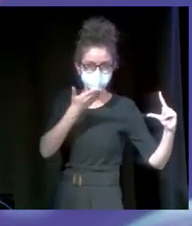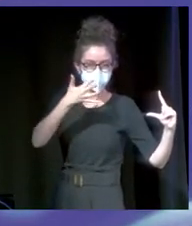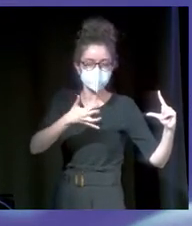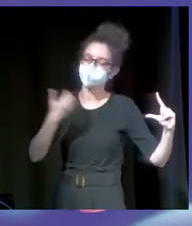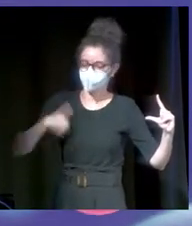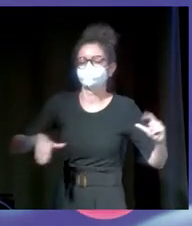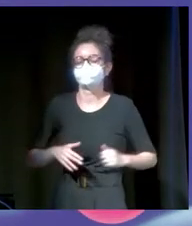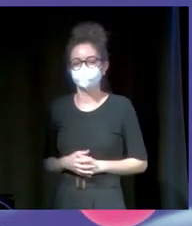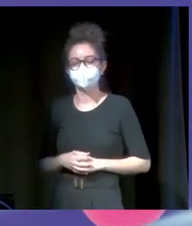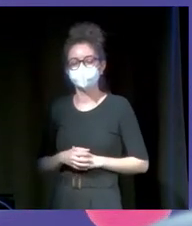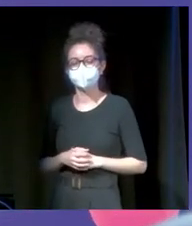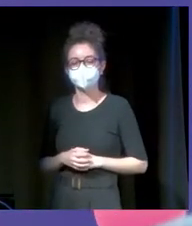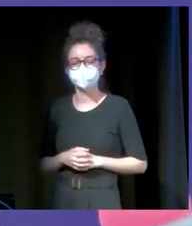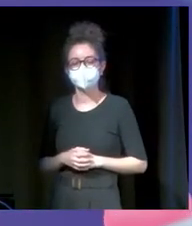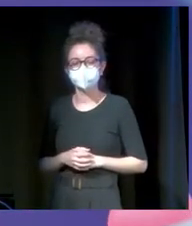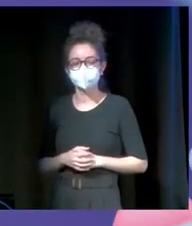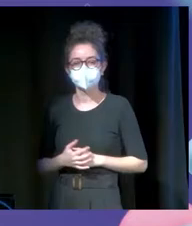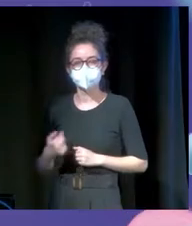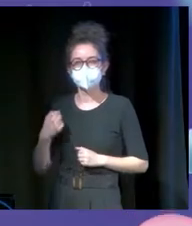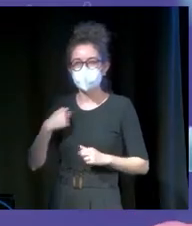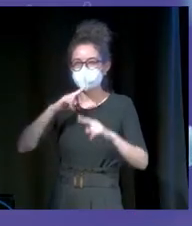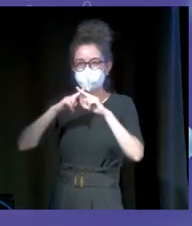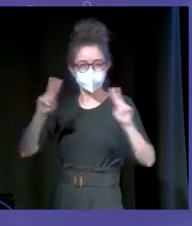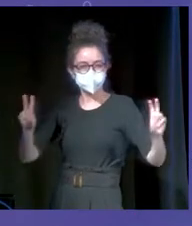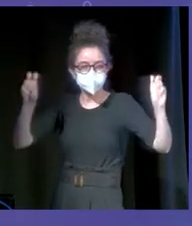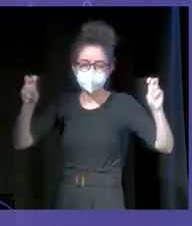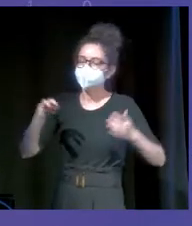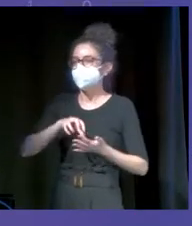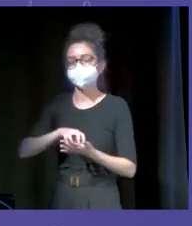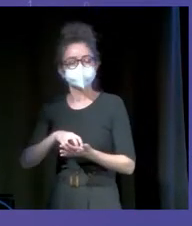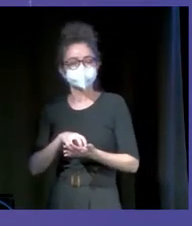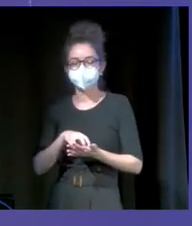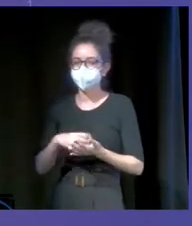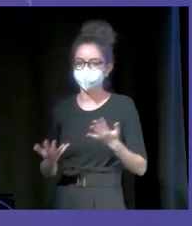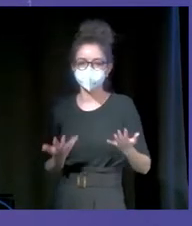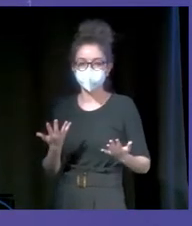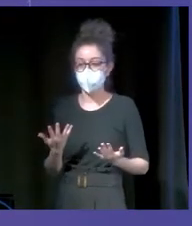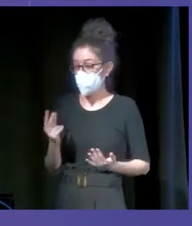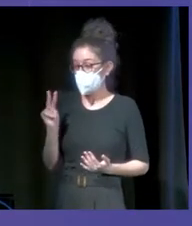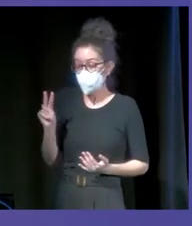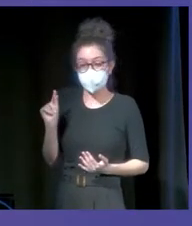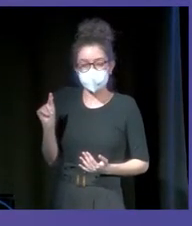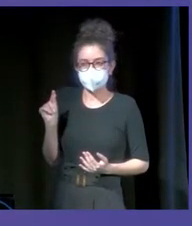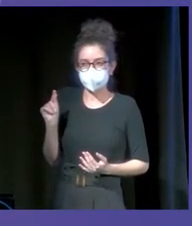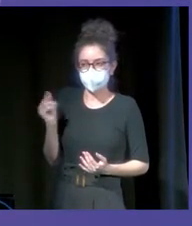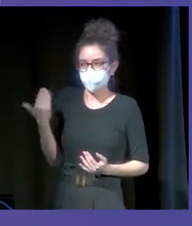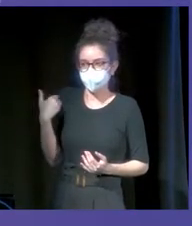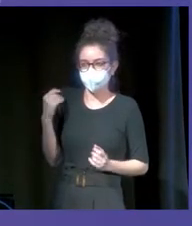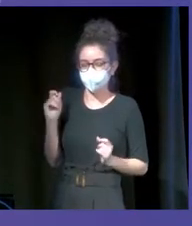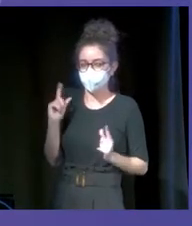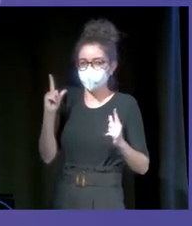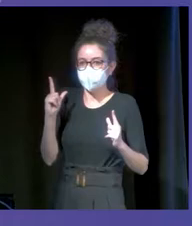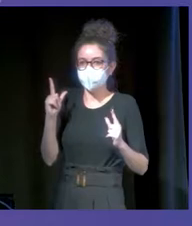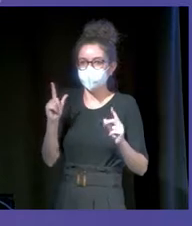Ya estamos. Tuve muchas dudas con el nombre de la presentación. Y me he dado cuenta hace dos minutos que el nombre era El Perfecto.